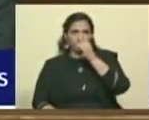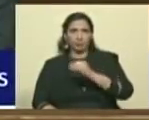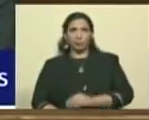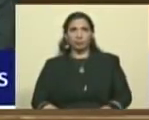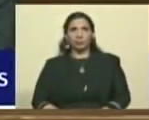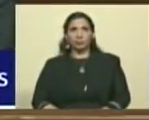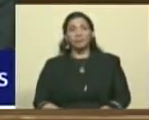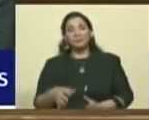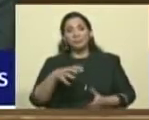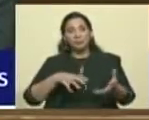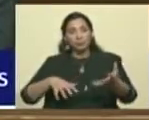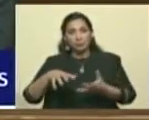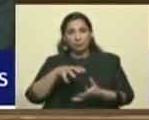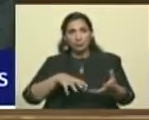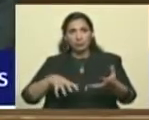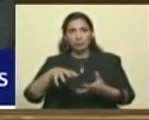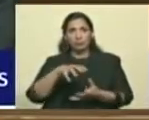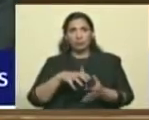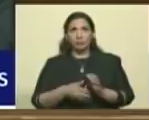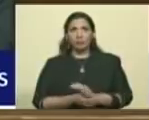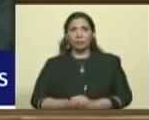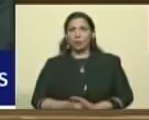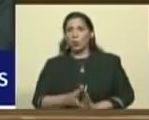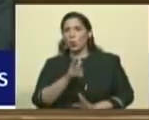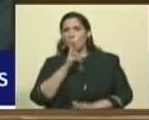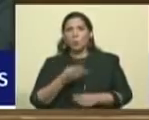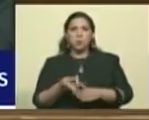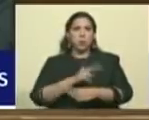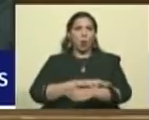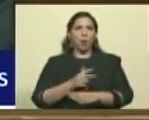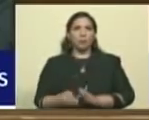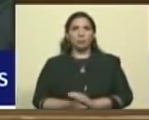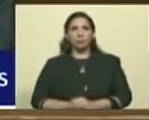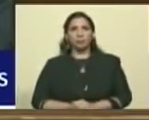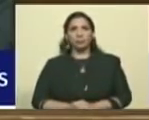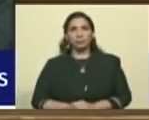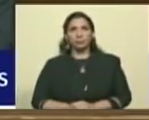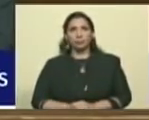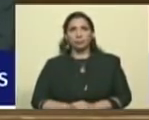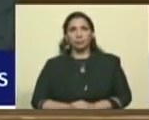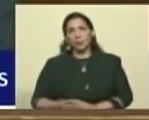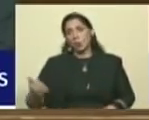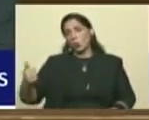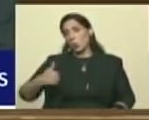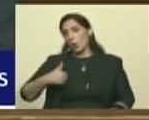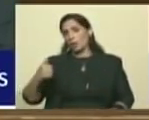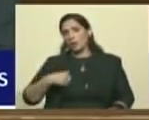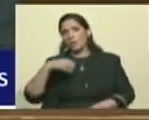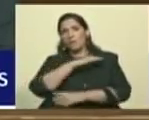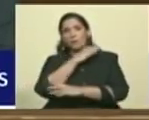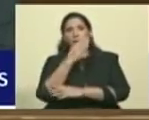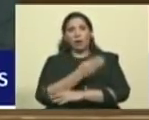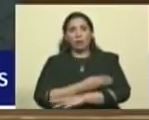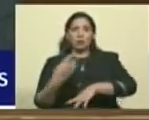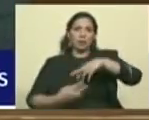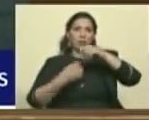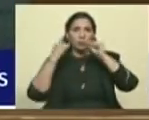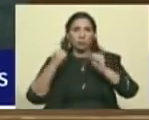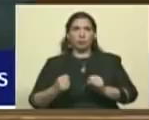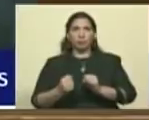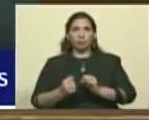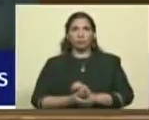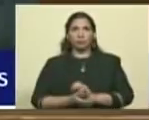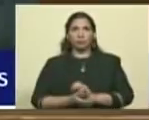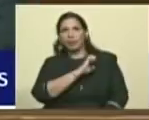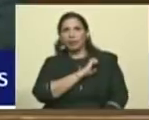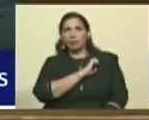circunstancias terribles para cualquier fuerza revolucionaria. Tenemos que